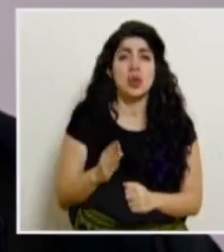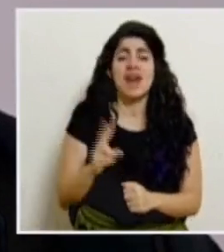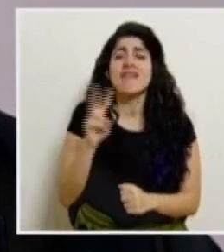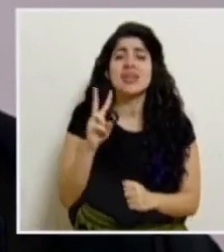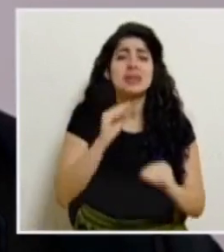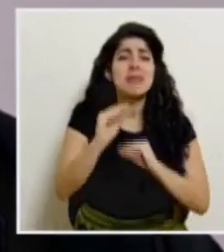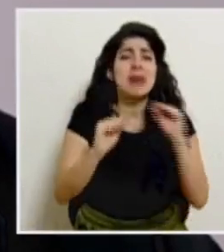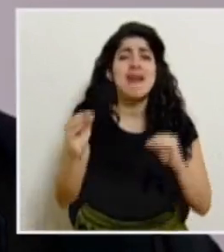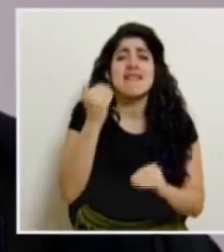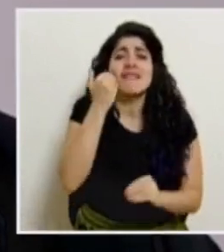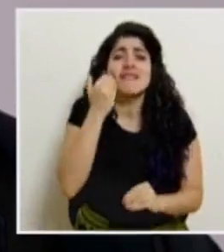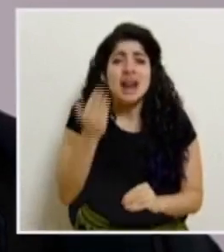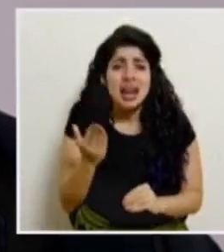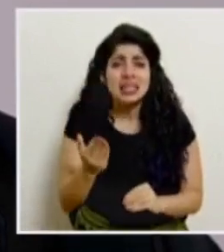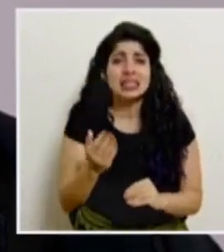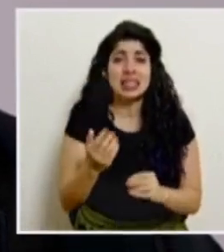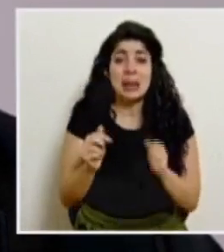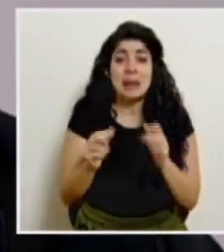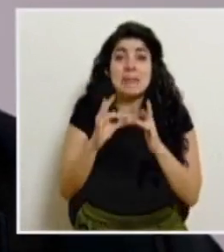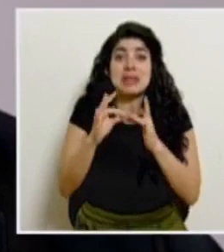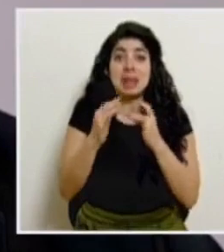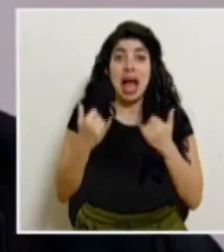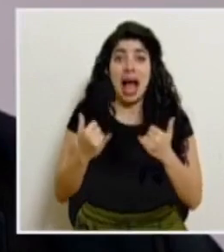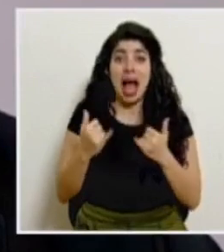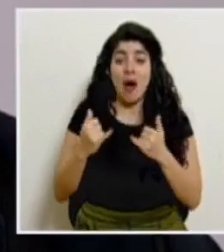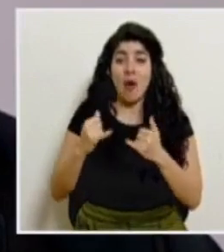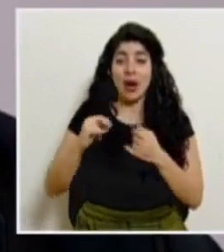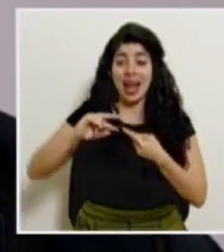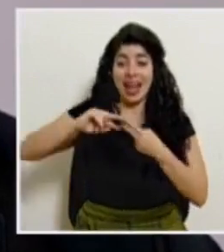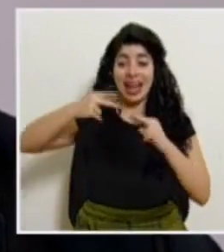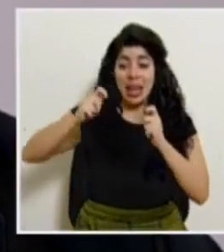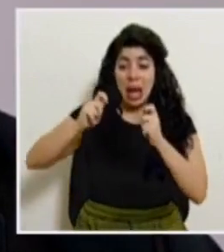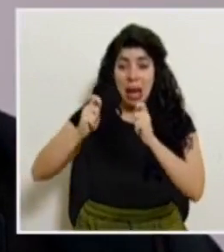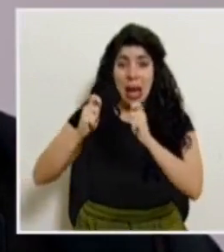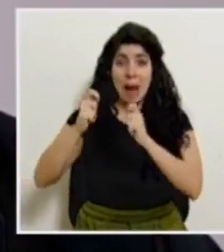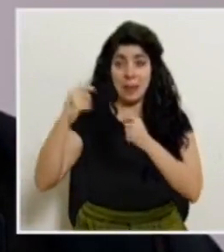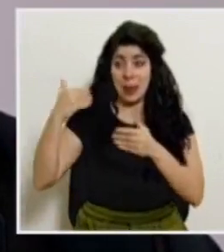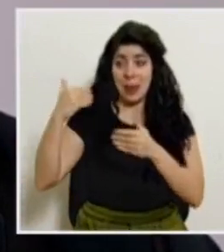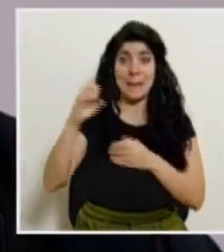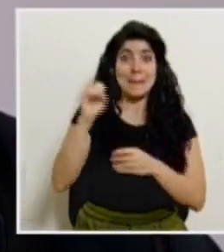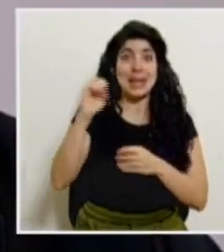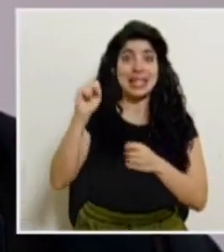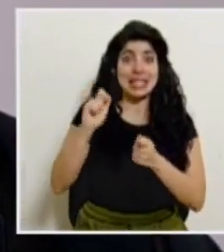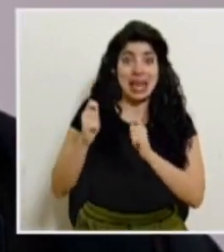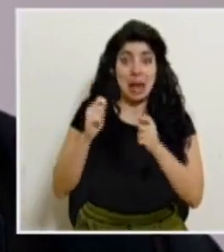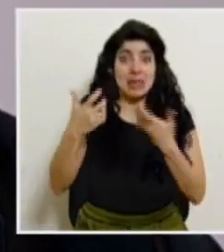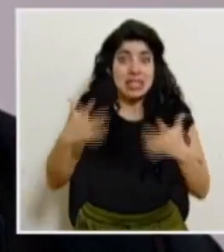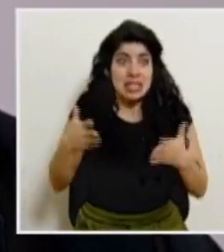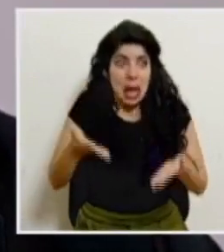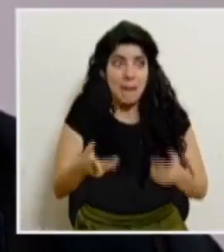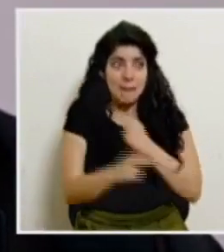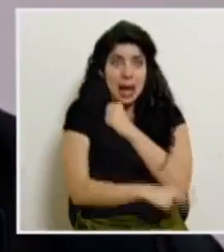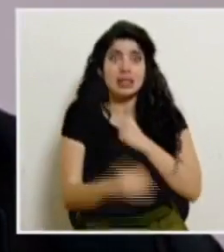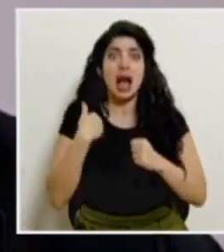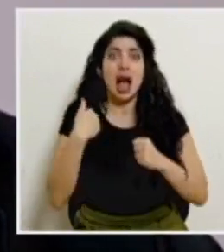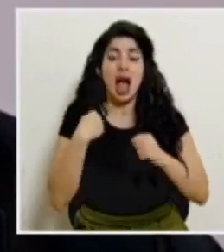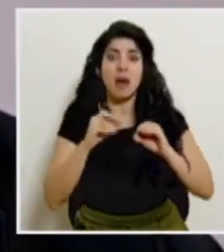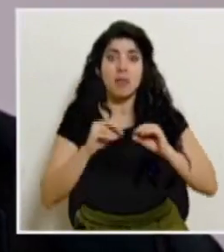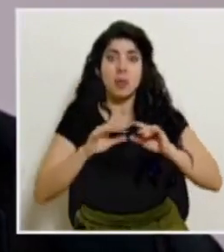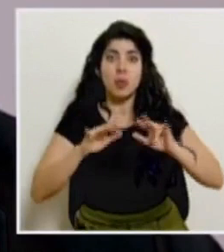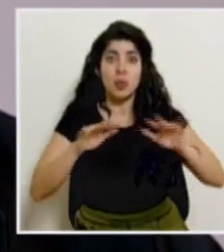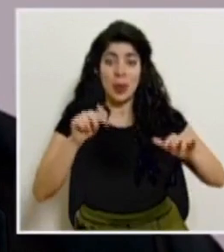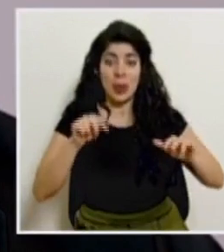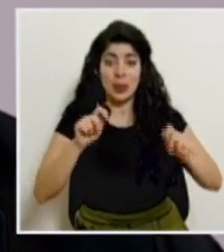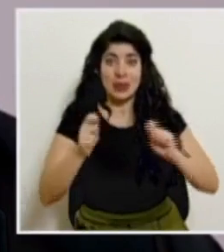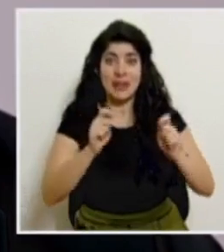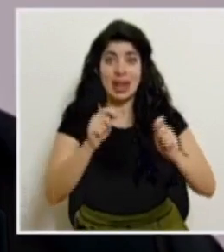muy fácilmente aún más con las variantes genéticas que han surgido en los últimos meses y que ya circulan en nuestro país y